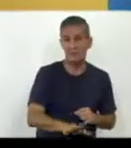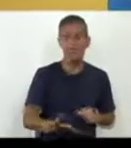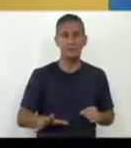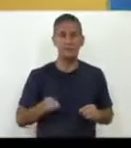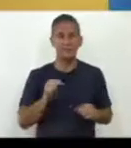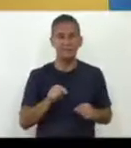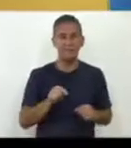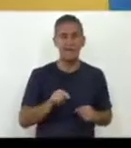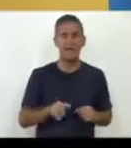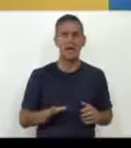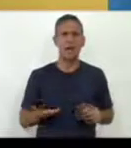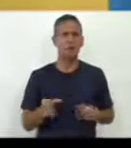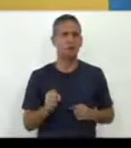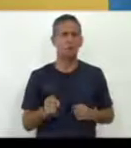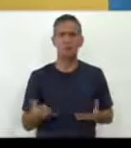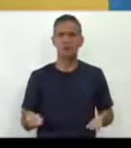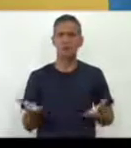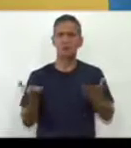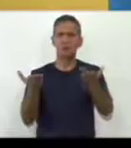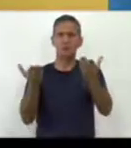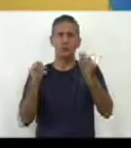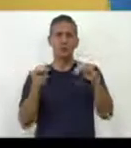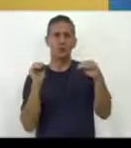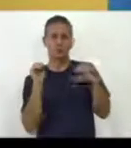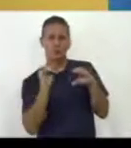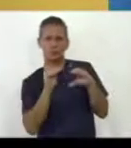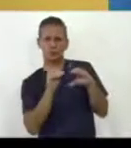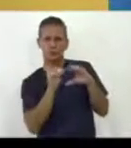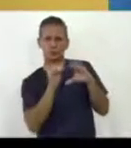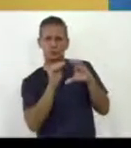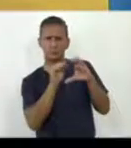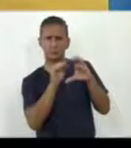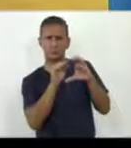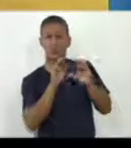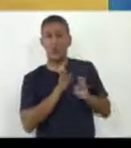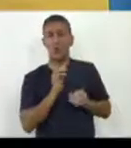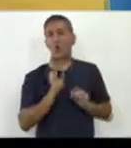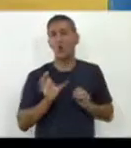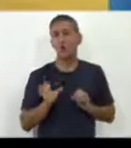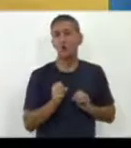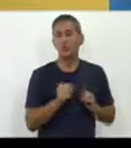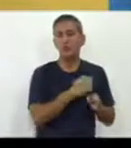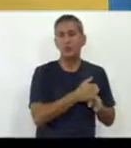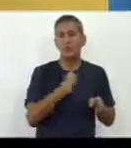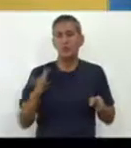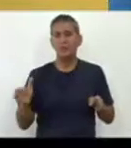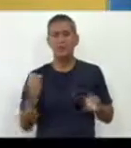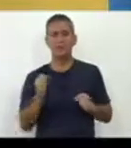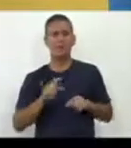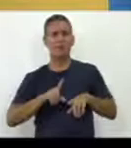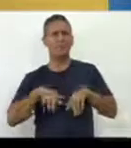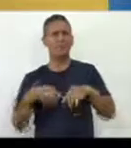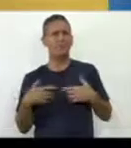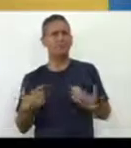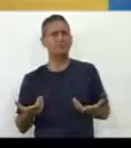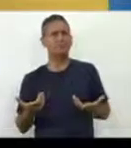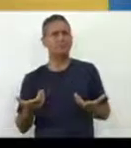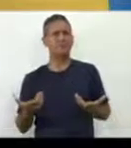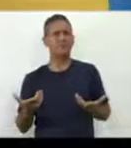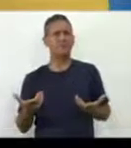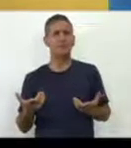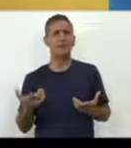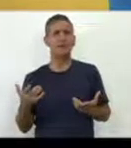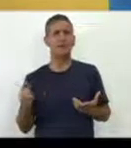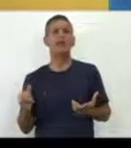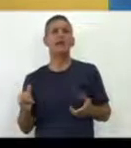que se va acumulando durante toda la etapa para propiciar también una preparación para el